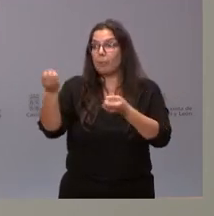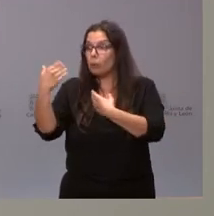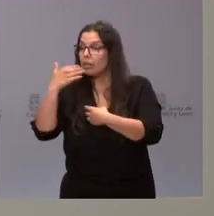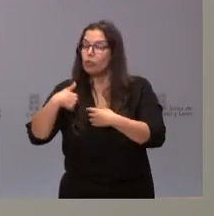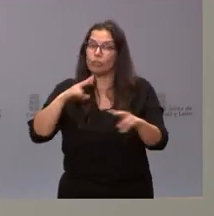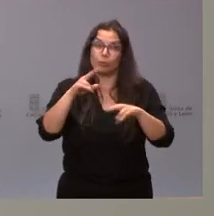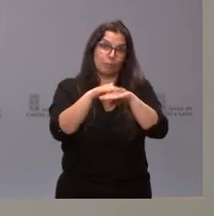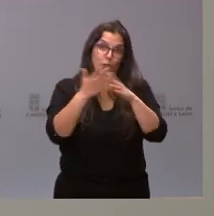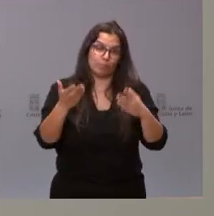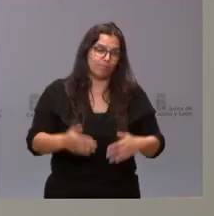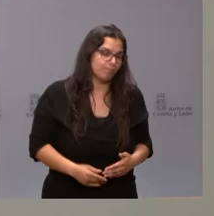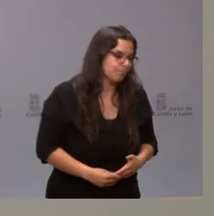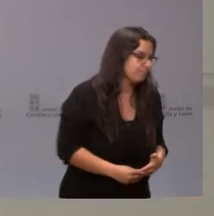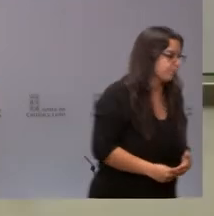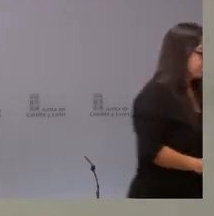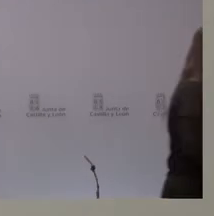responder. Disculpe.